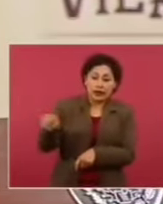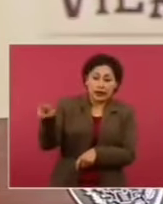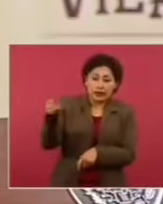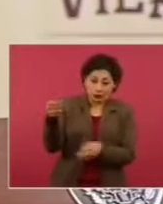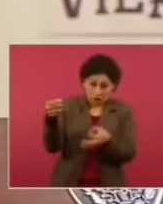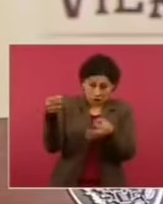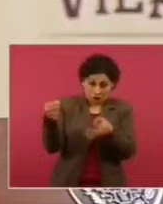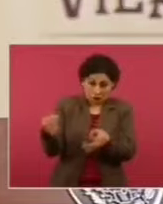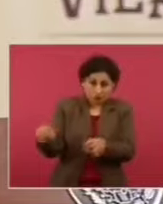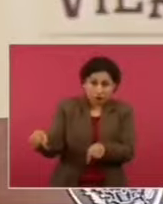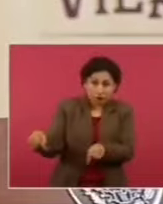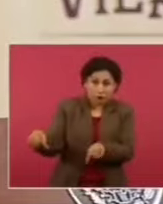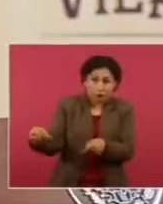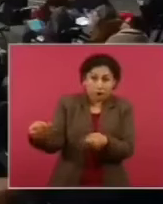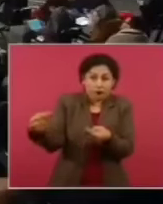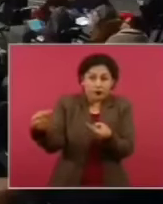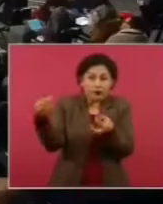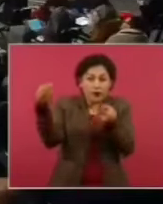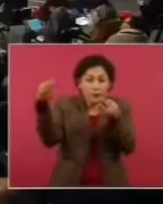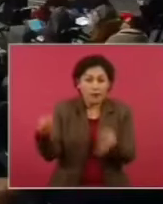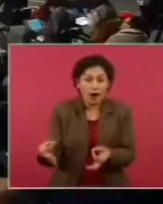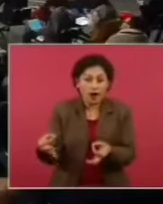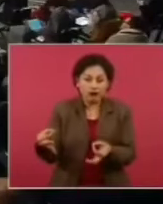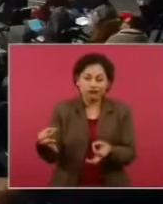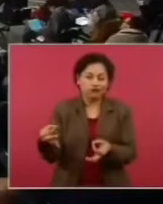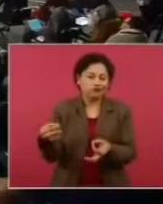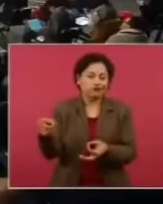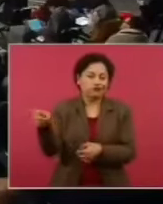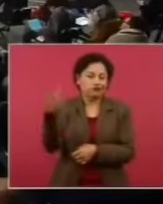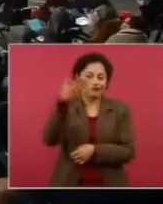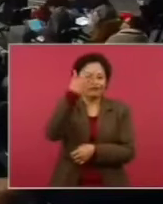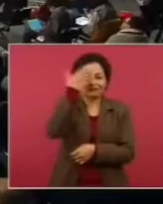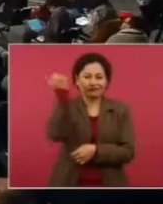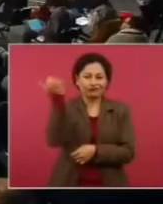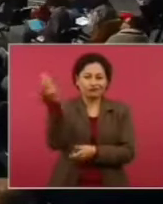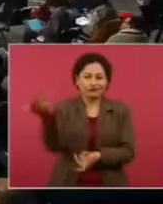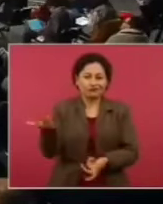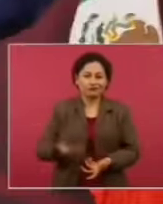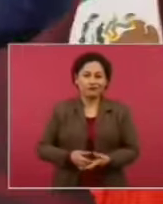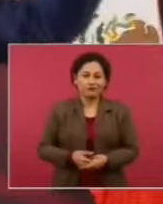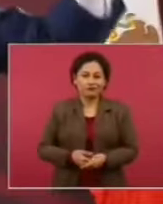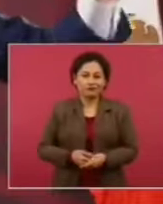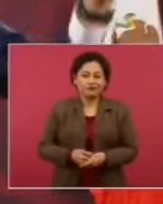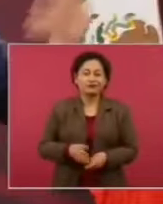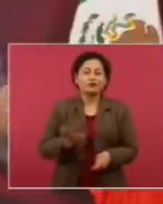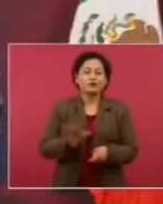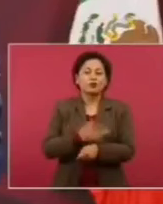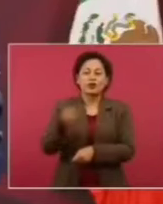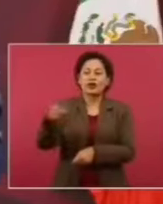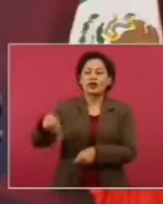como siempre estuvieron arriba,